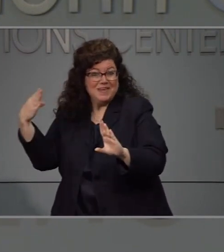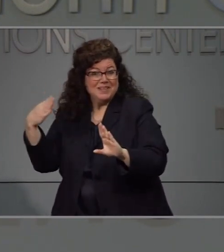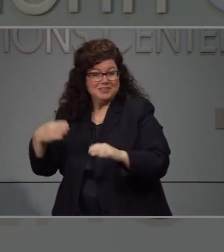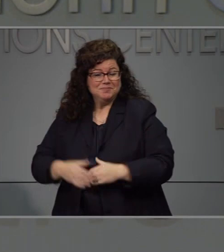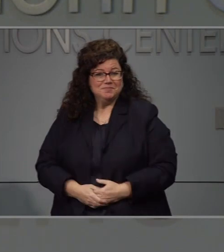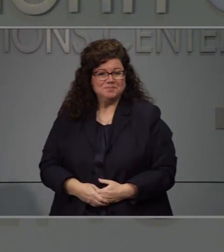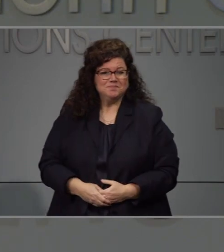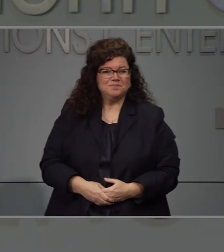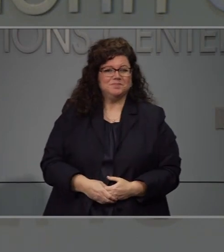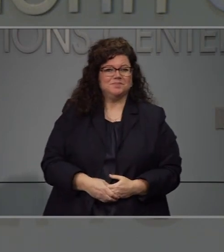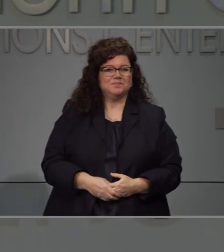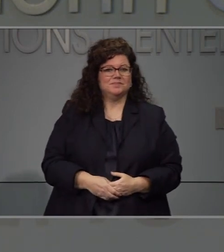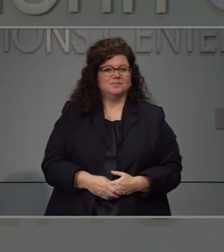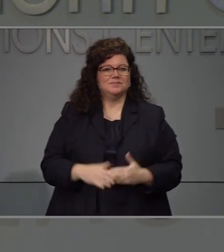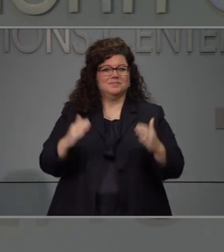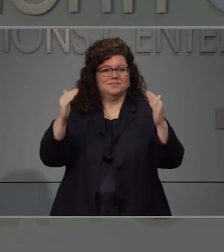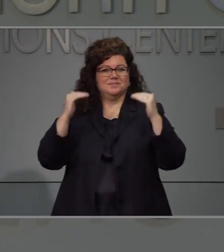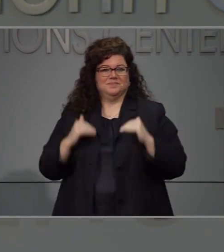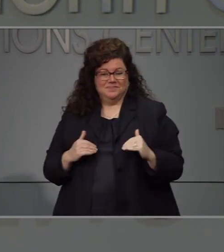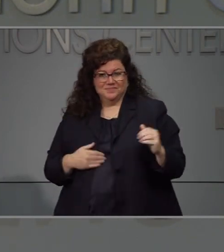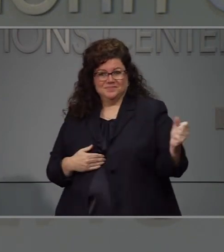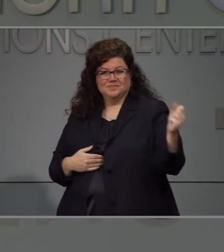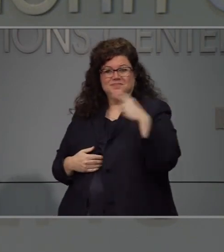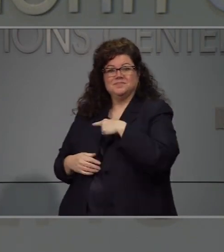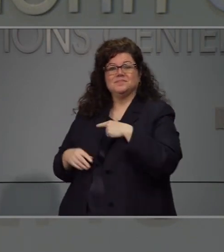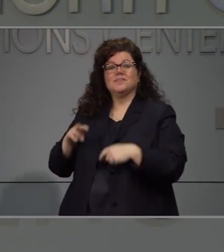Brie Handcraft, Wilson Times.